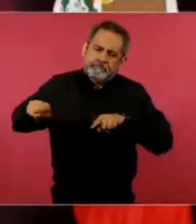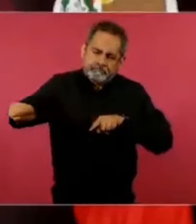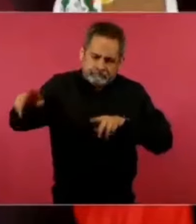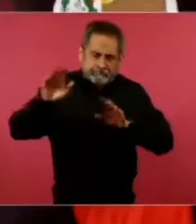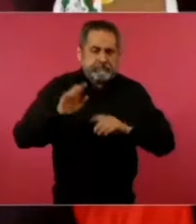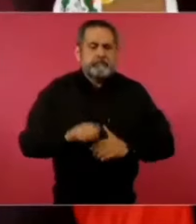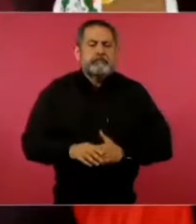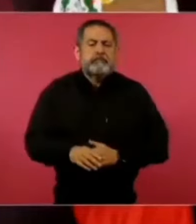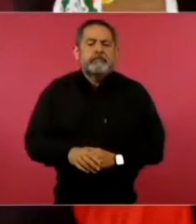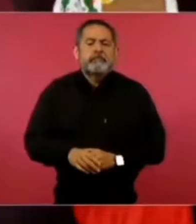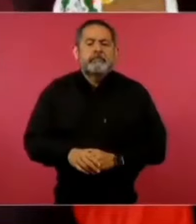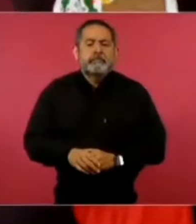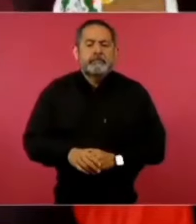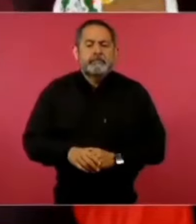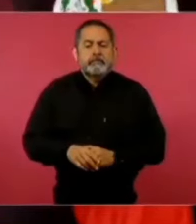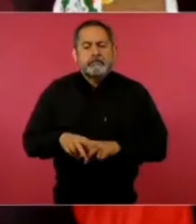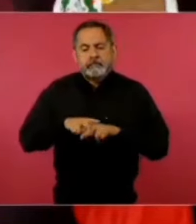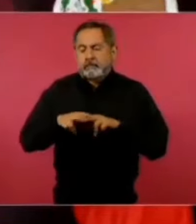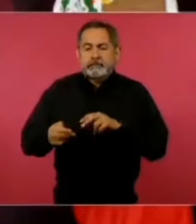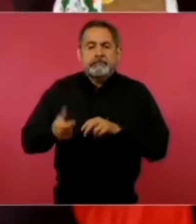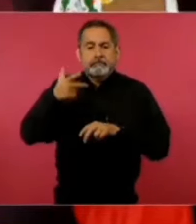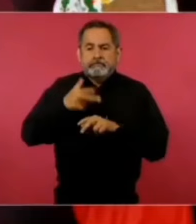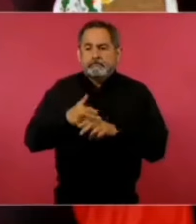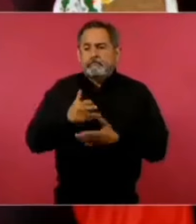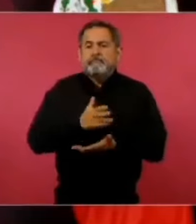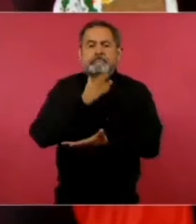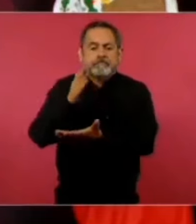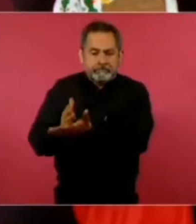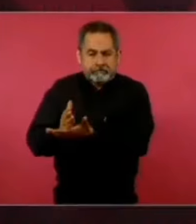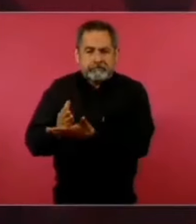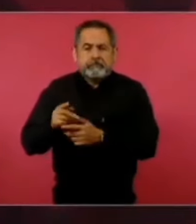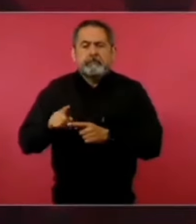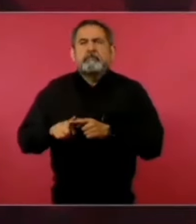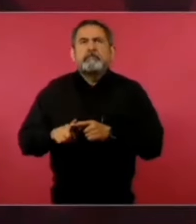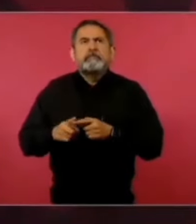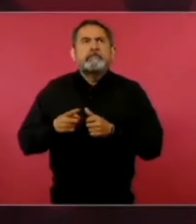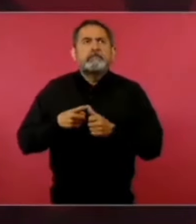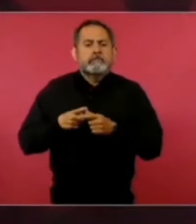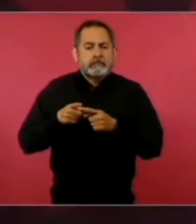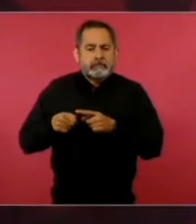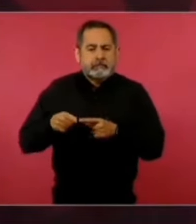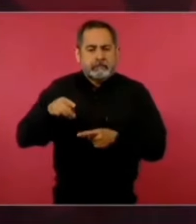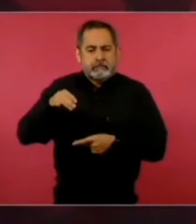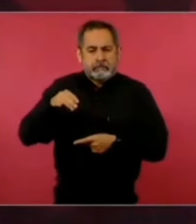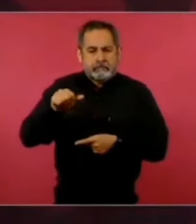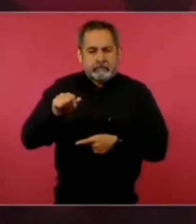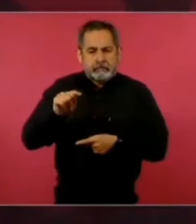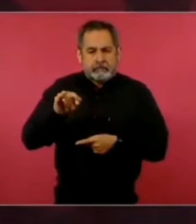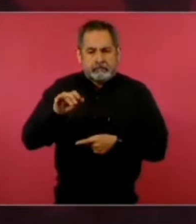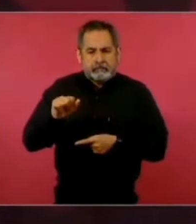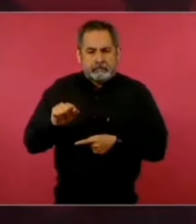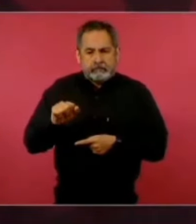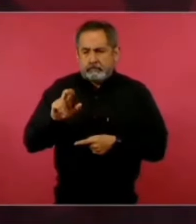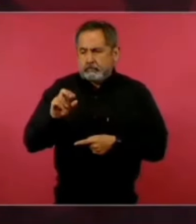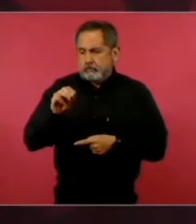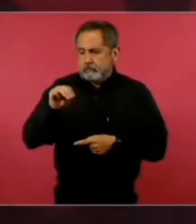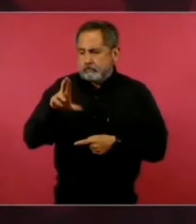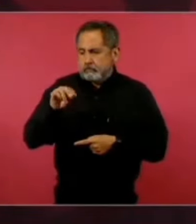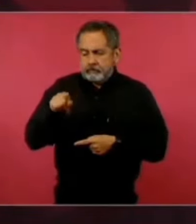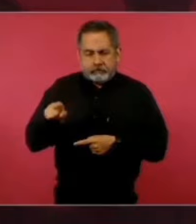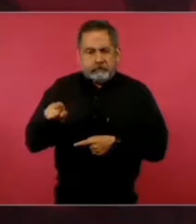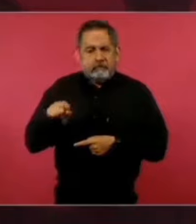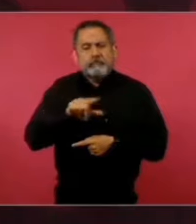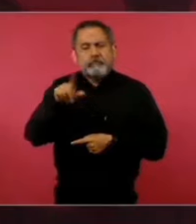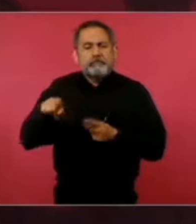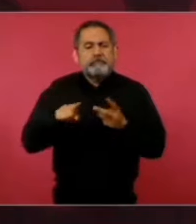hacemos nuestra primera parada en Matías Romero y